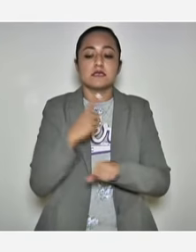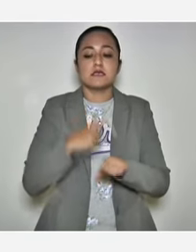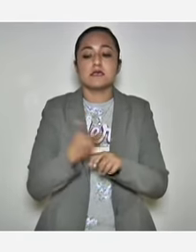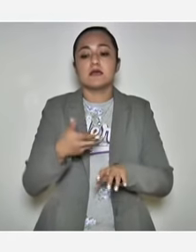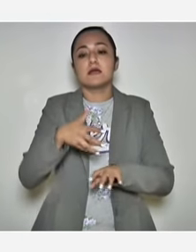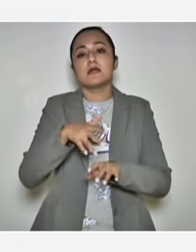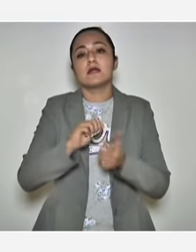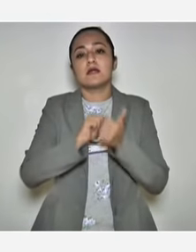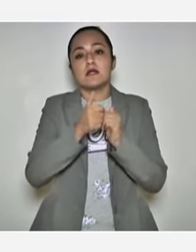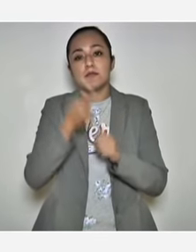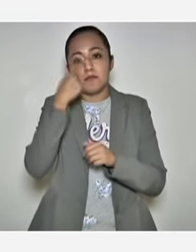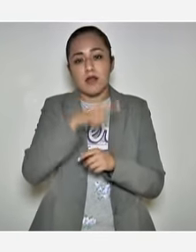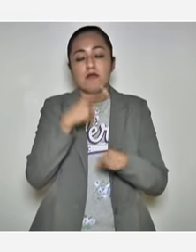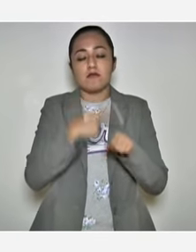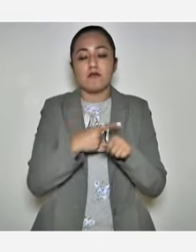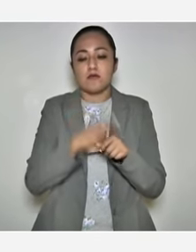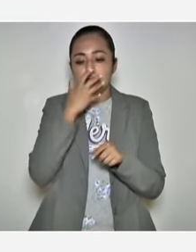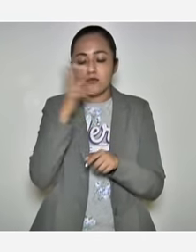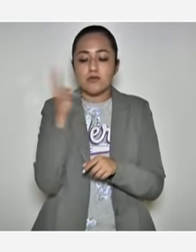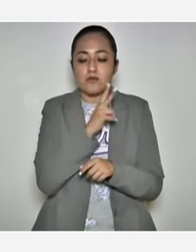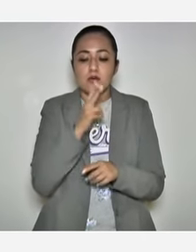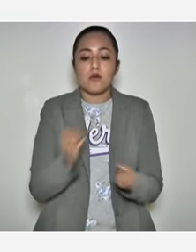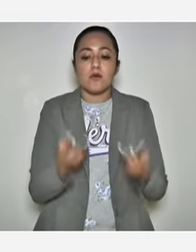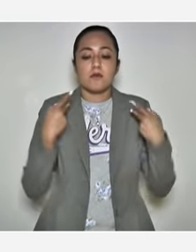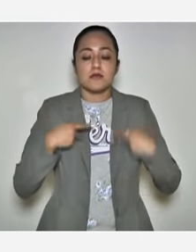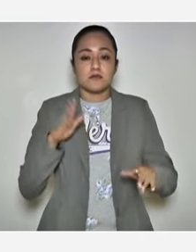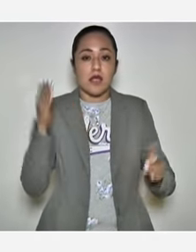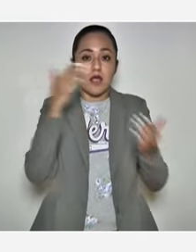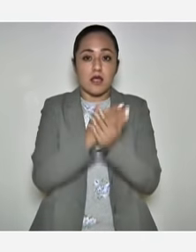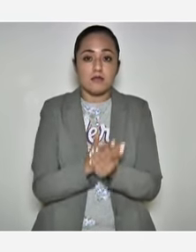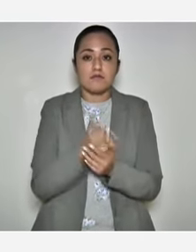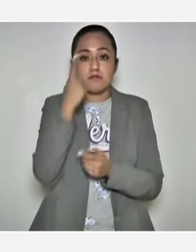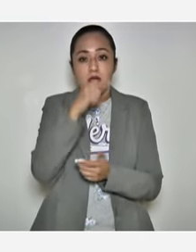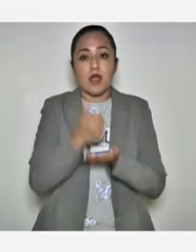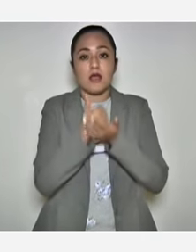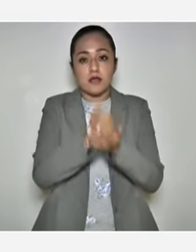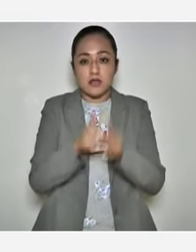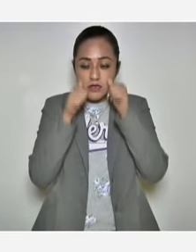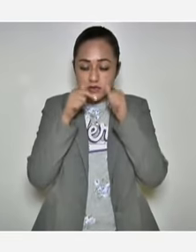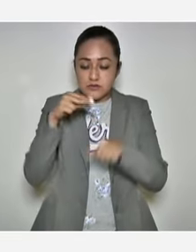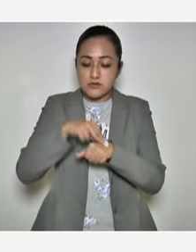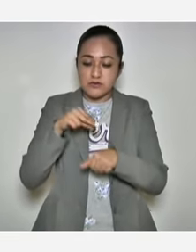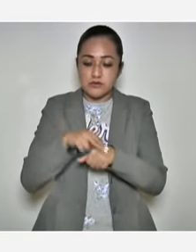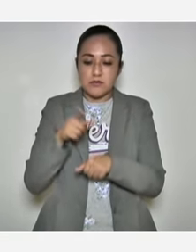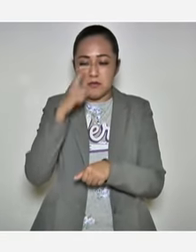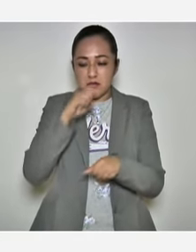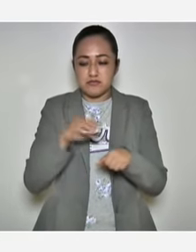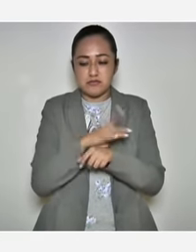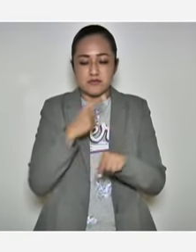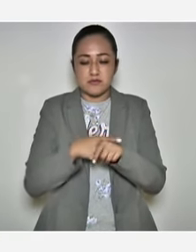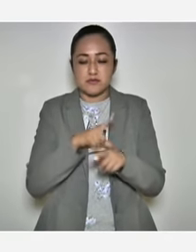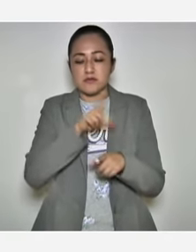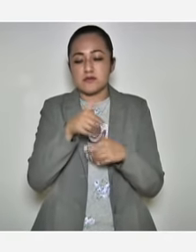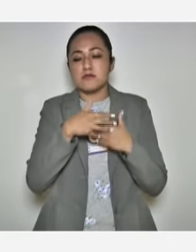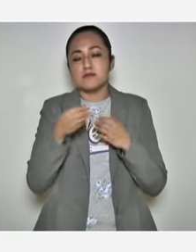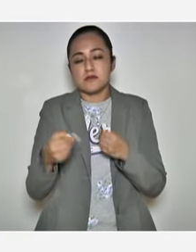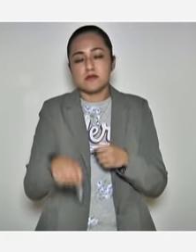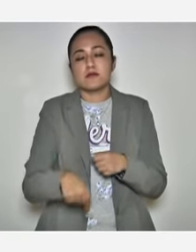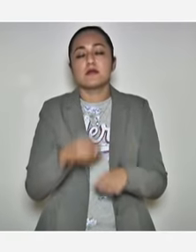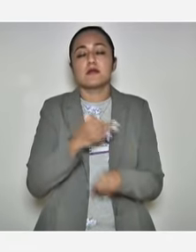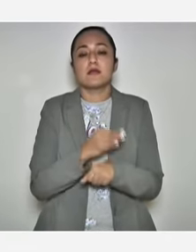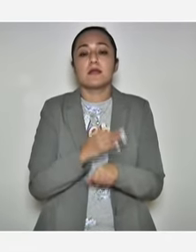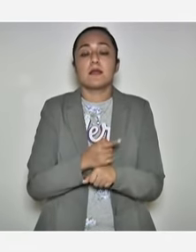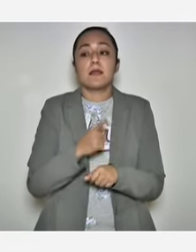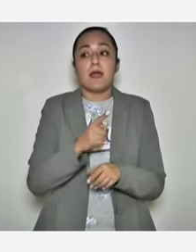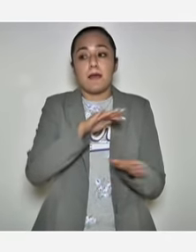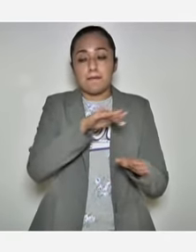Integral de Enfermedades Respiratorias. Saber cuántas personas ya se encuentran recibiendo atención médica en este sitio y cuáles son las principales secuelas. Y por